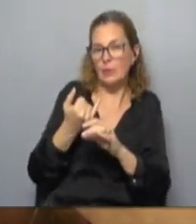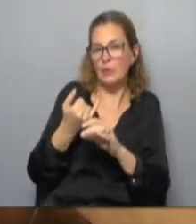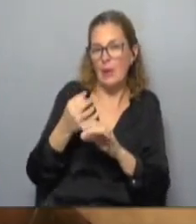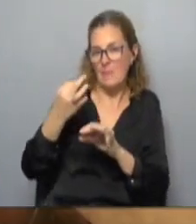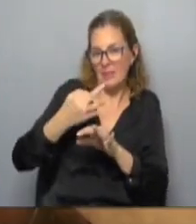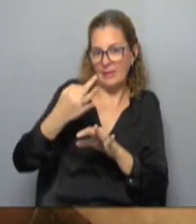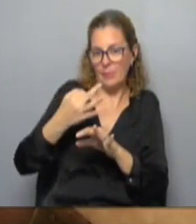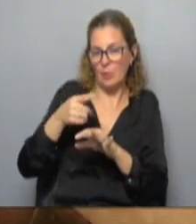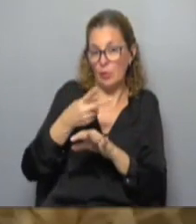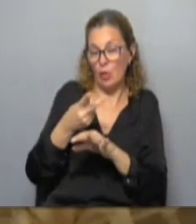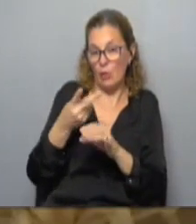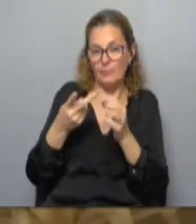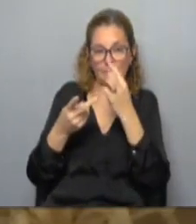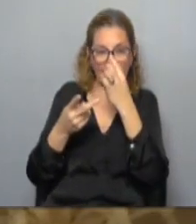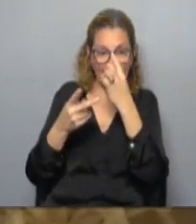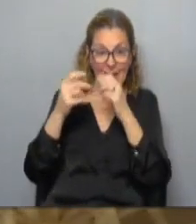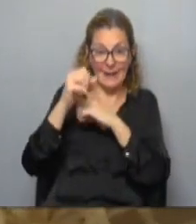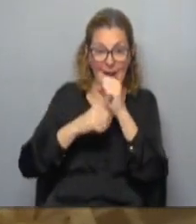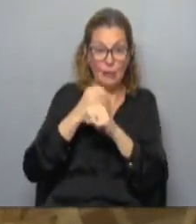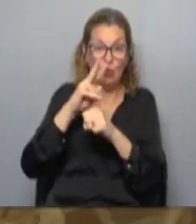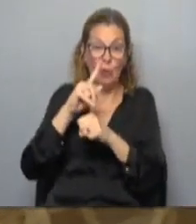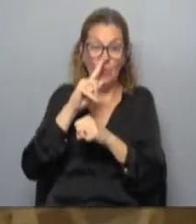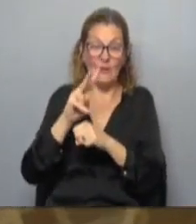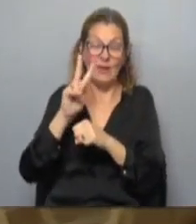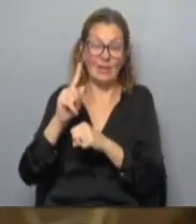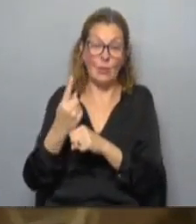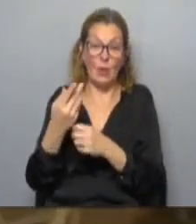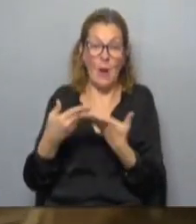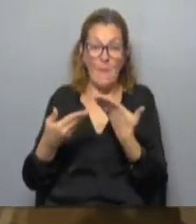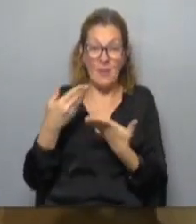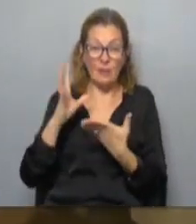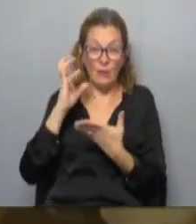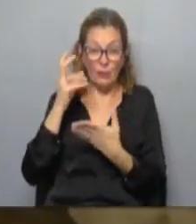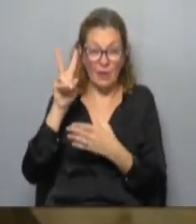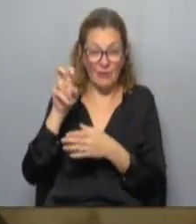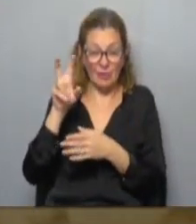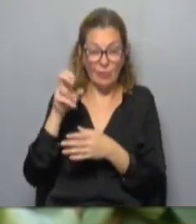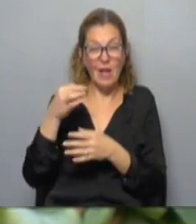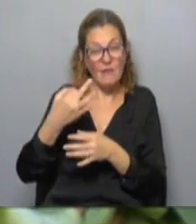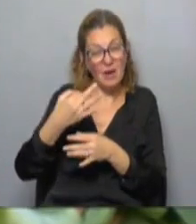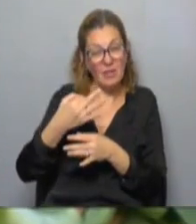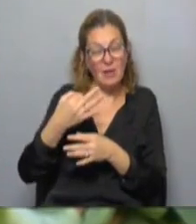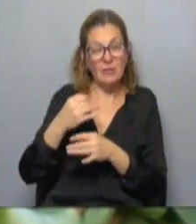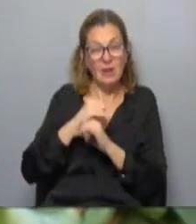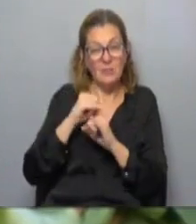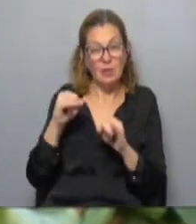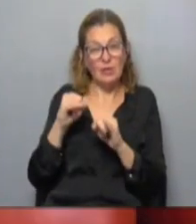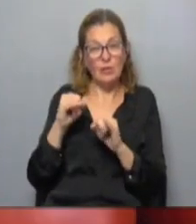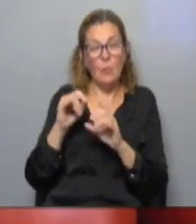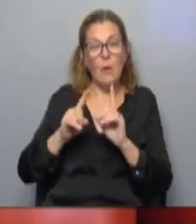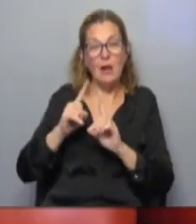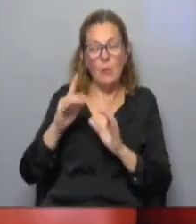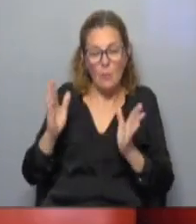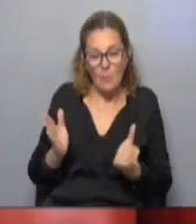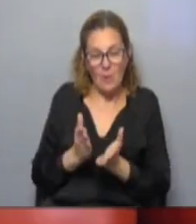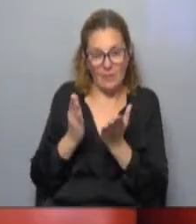específicamente ocurrió eso en 2021 el peso de las frutas y verduras en realidad terminó siendo como un